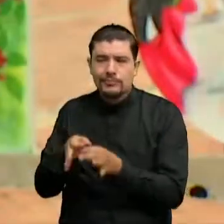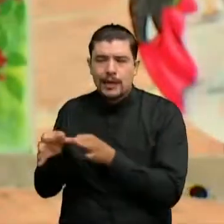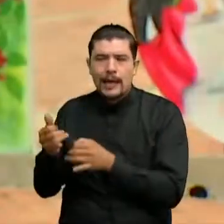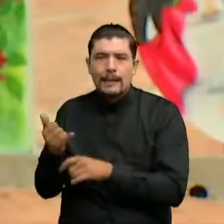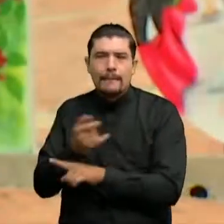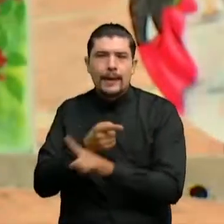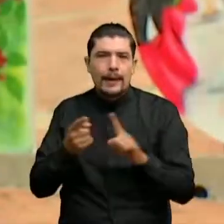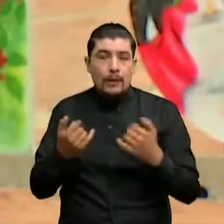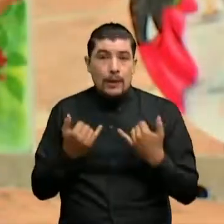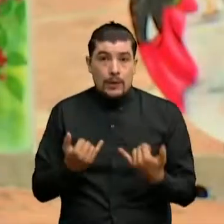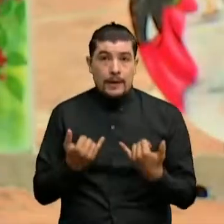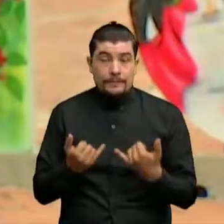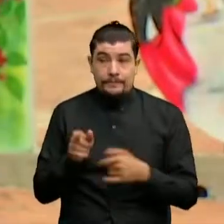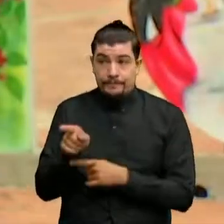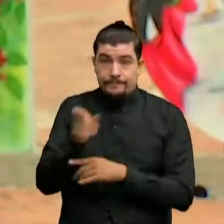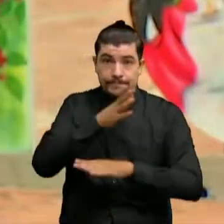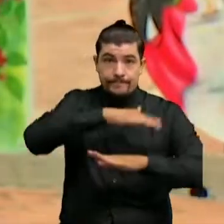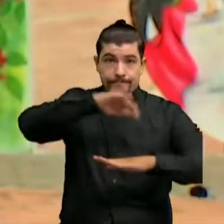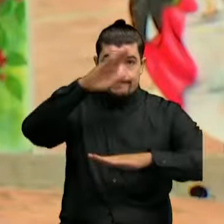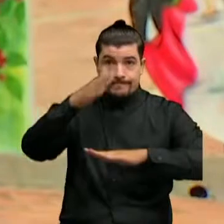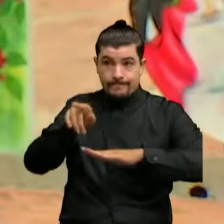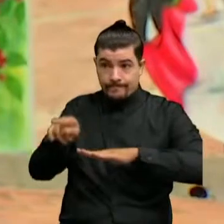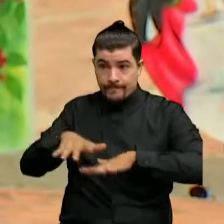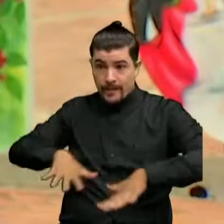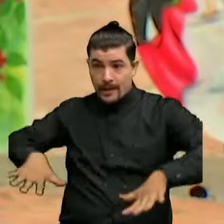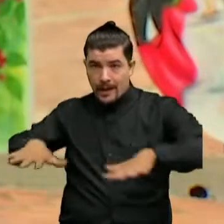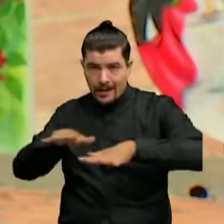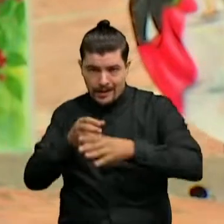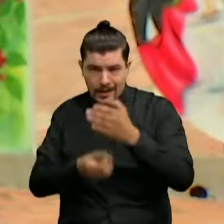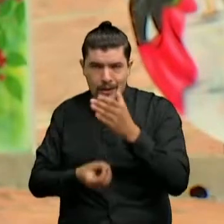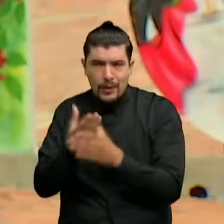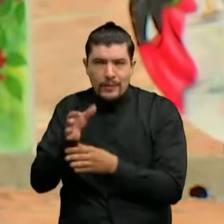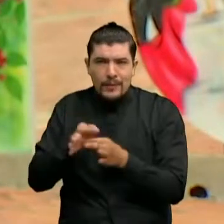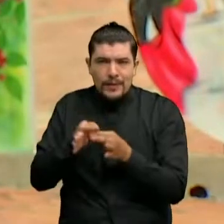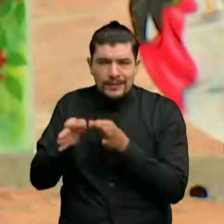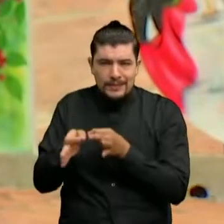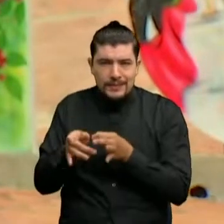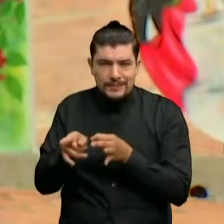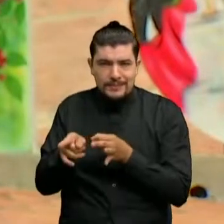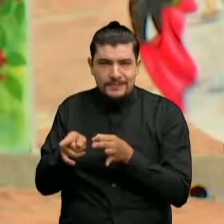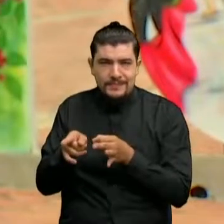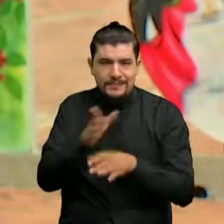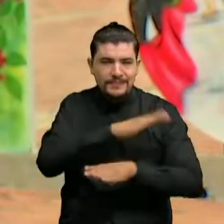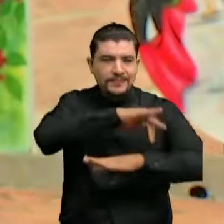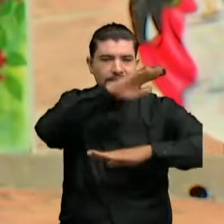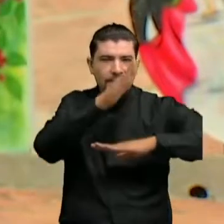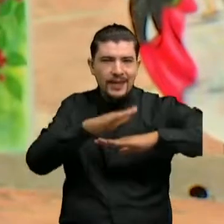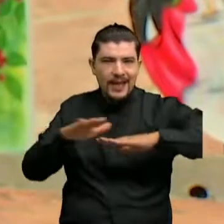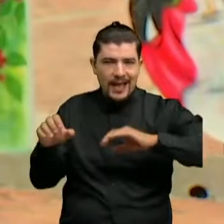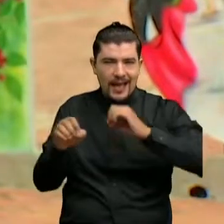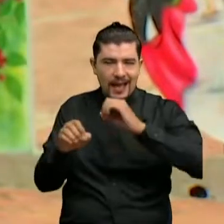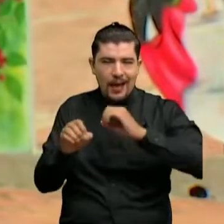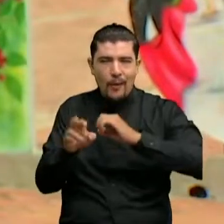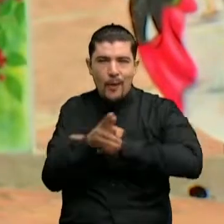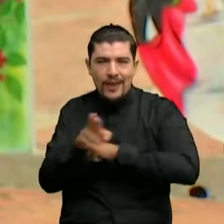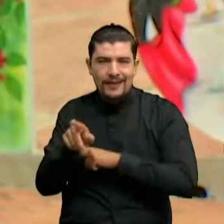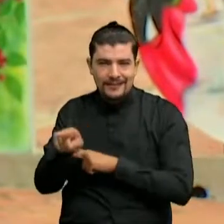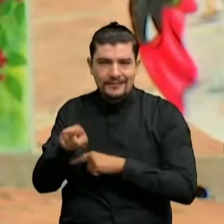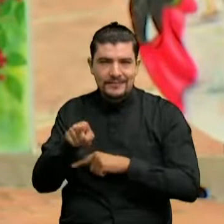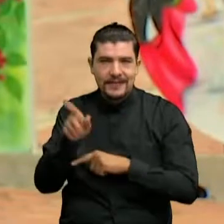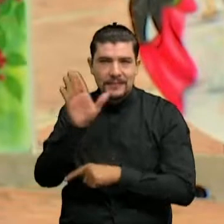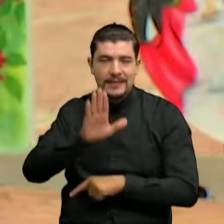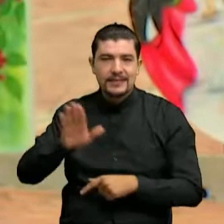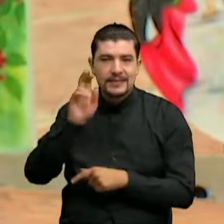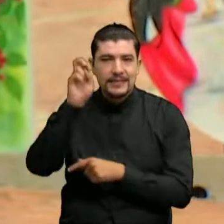y es que hasta estas montañas donde está ubicado este nuevo casco urbano en todo el corazón de la cordillera oriental en el departamento